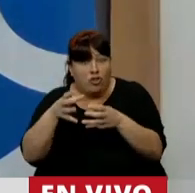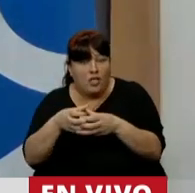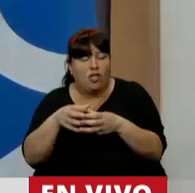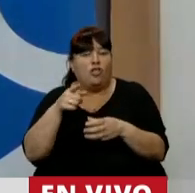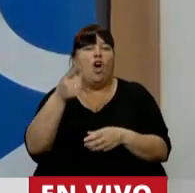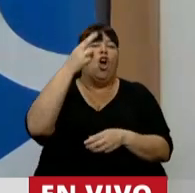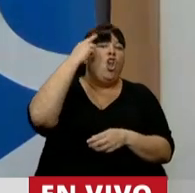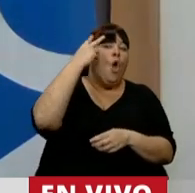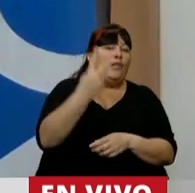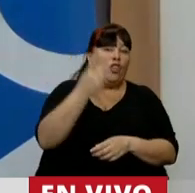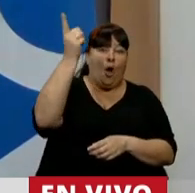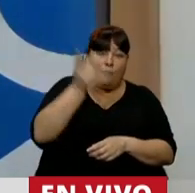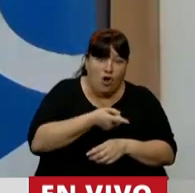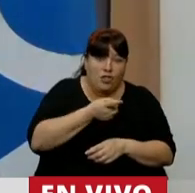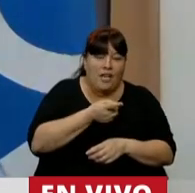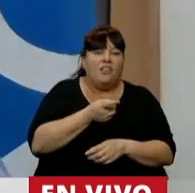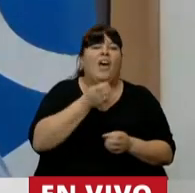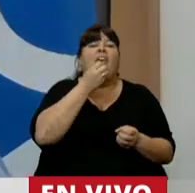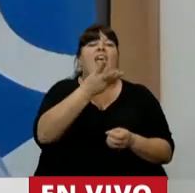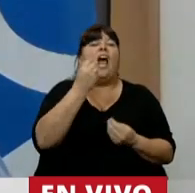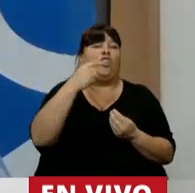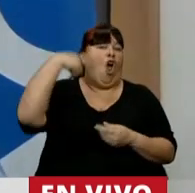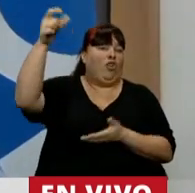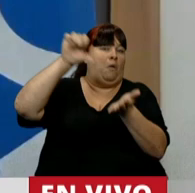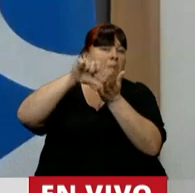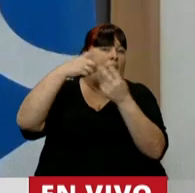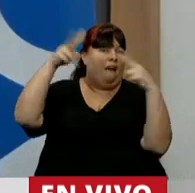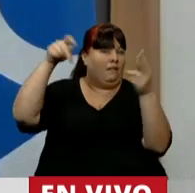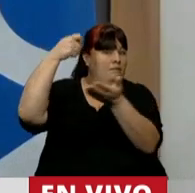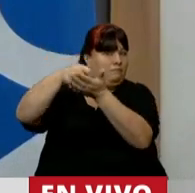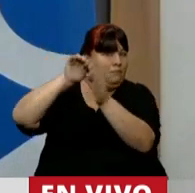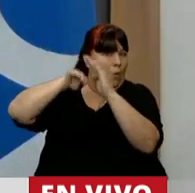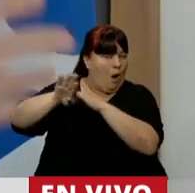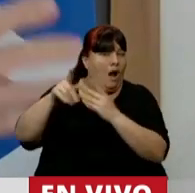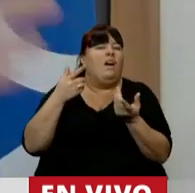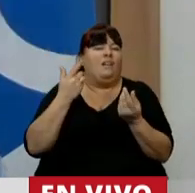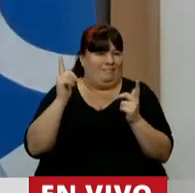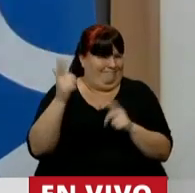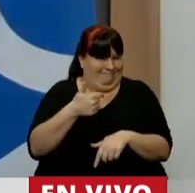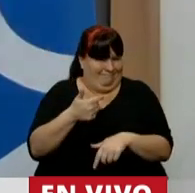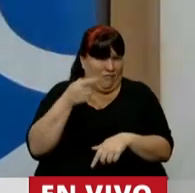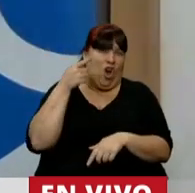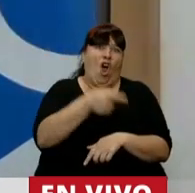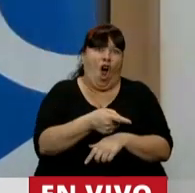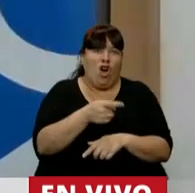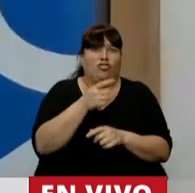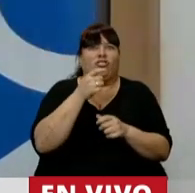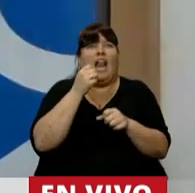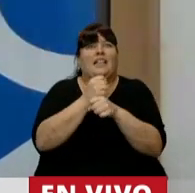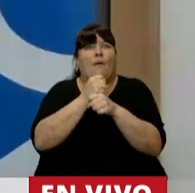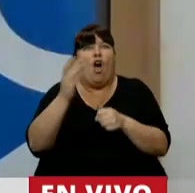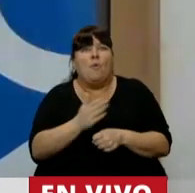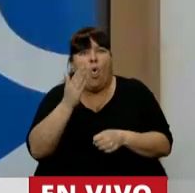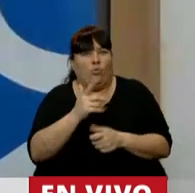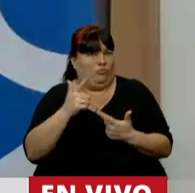el 92% está declarado en el exterior. ¿Qué lejos está de que pueda estar afectando alguna actividad